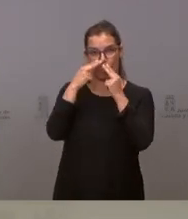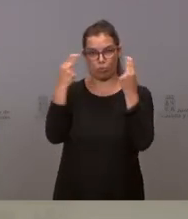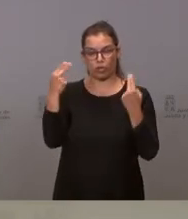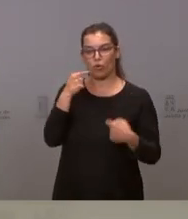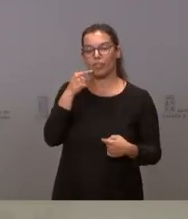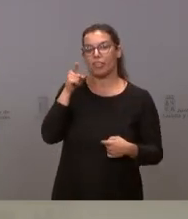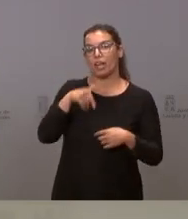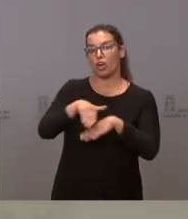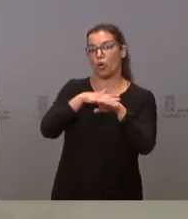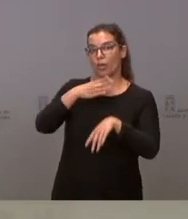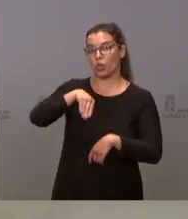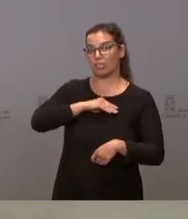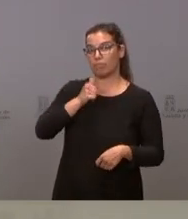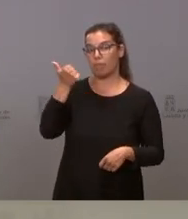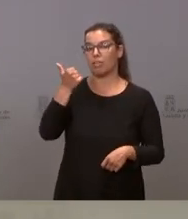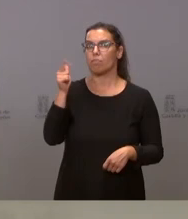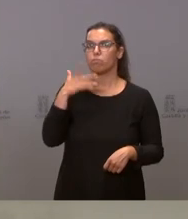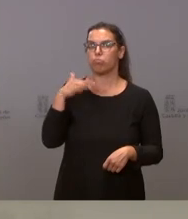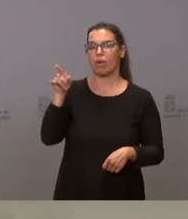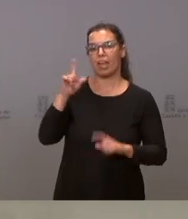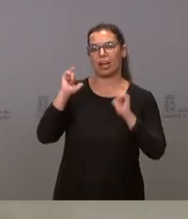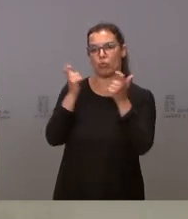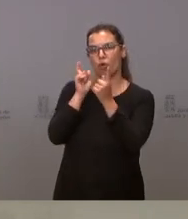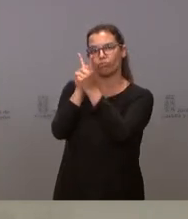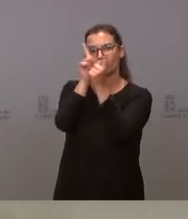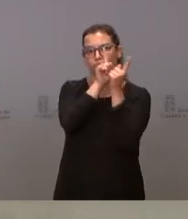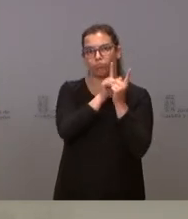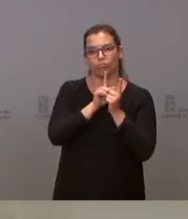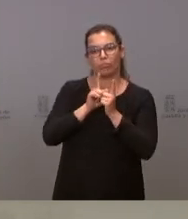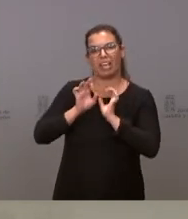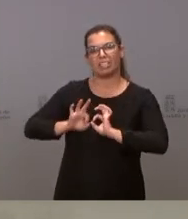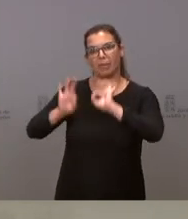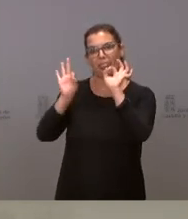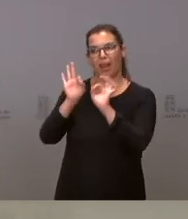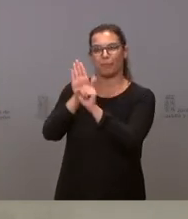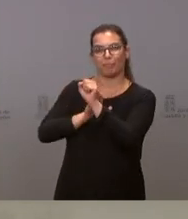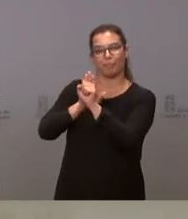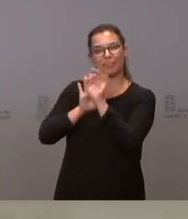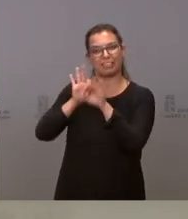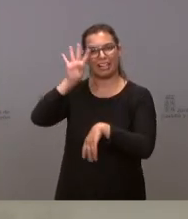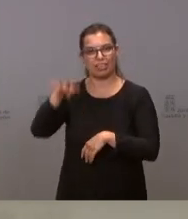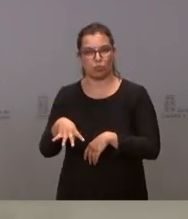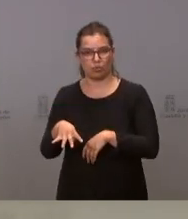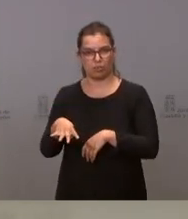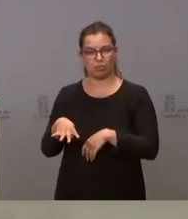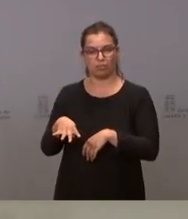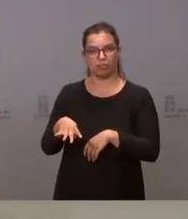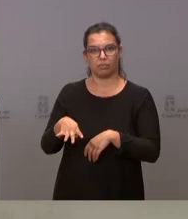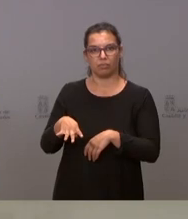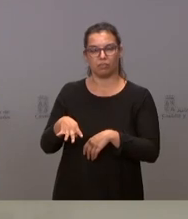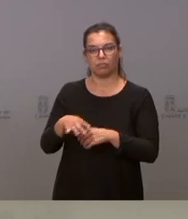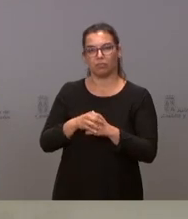Gobierno central podría tener unas reuniones bilaterales y un trato especial con Cataluña a colación de las